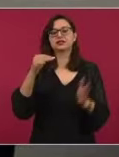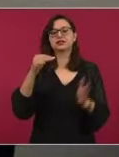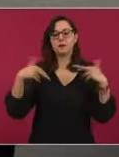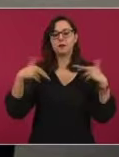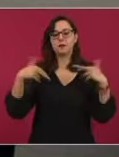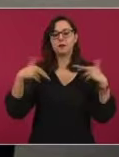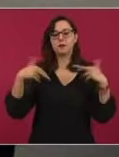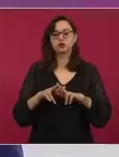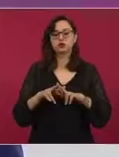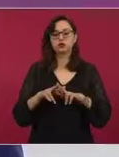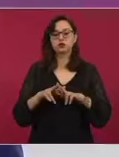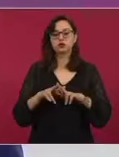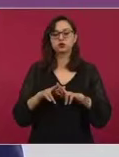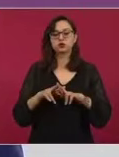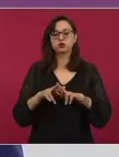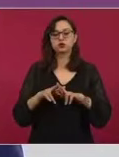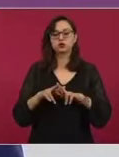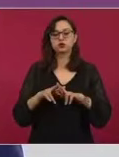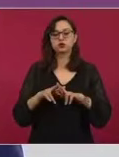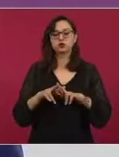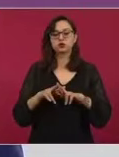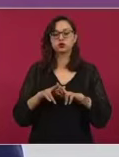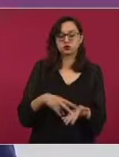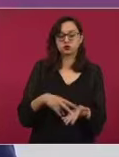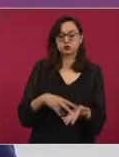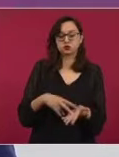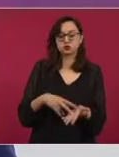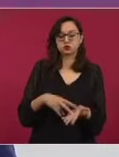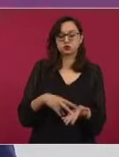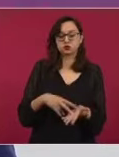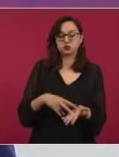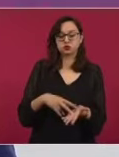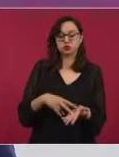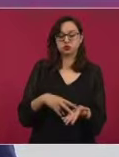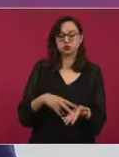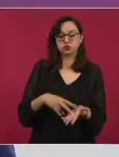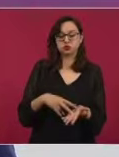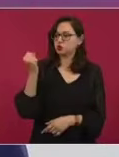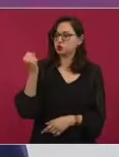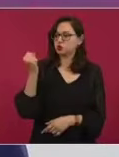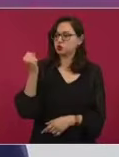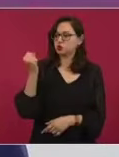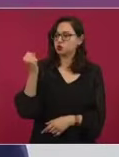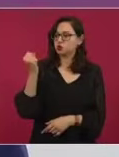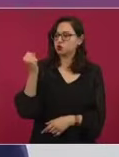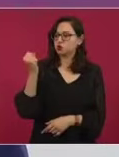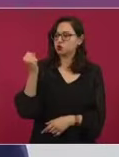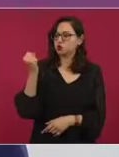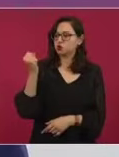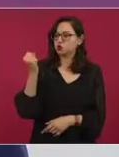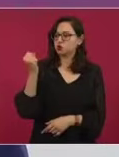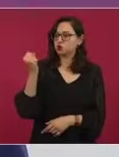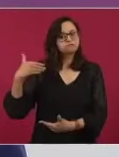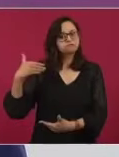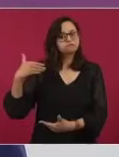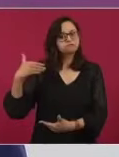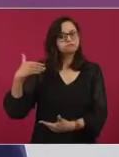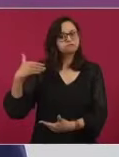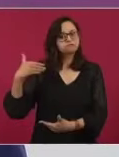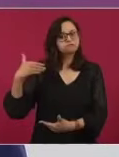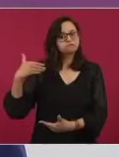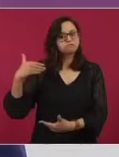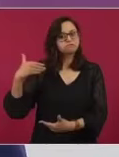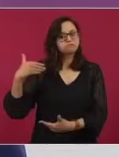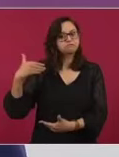datos podemos observar que afortunadamente y gracias al esfuerzo y participación que se ha tenido por parte de padres de